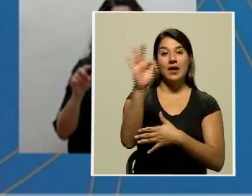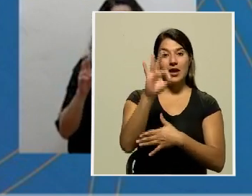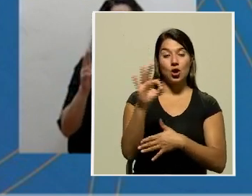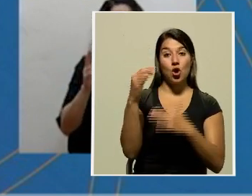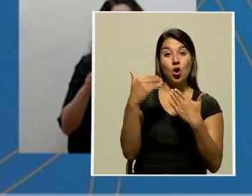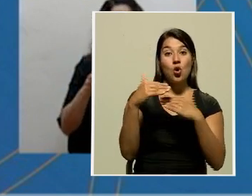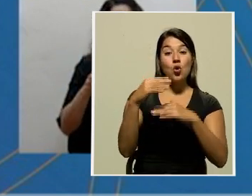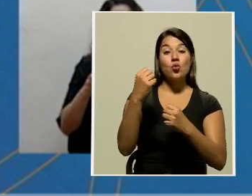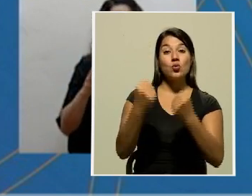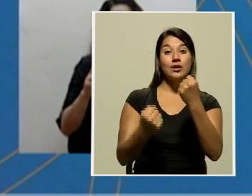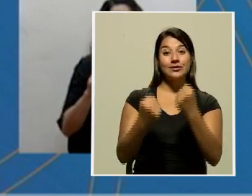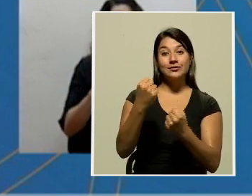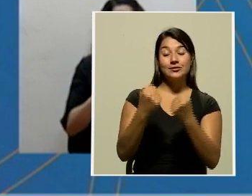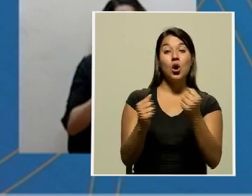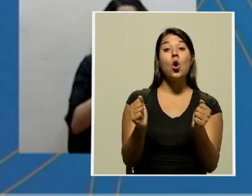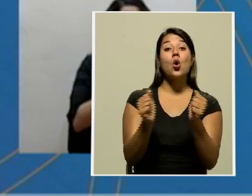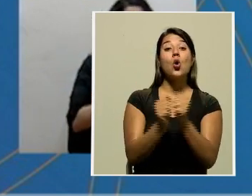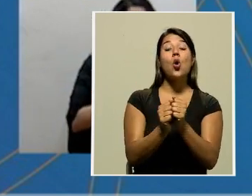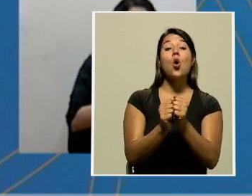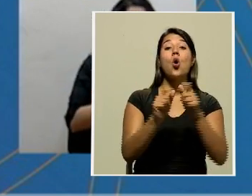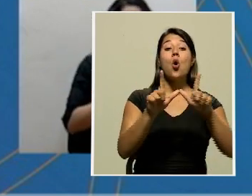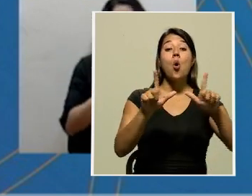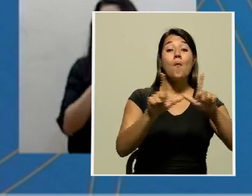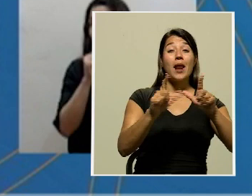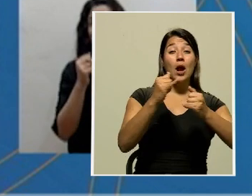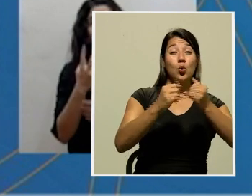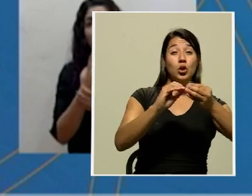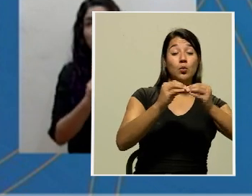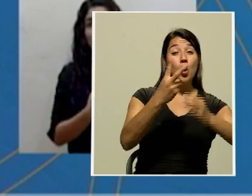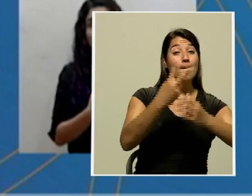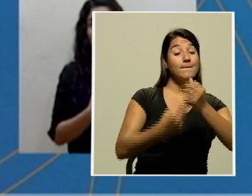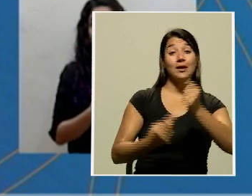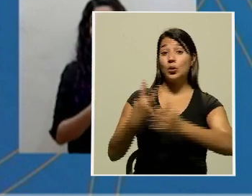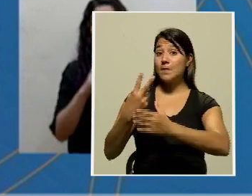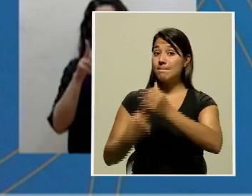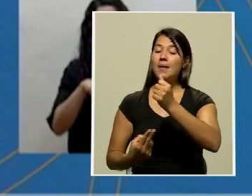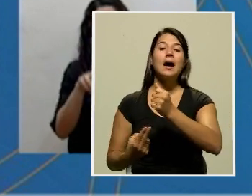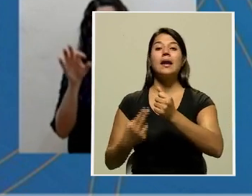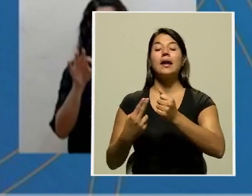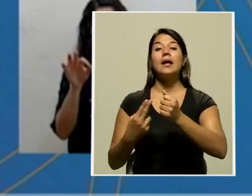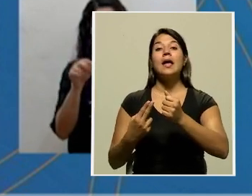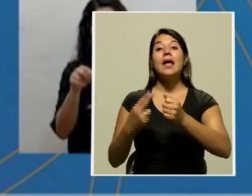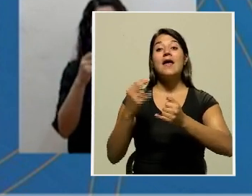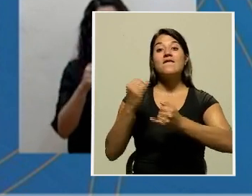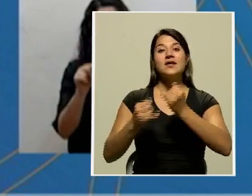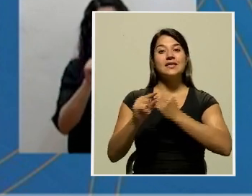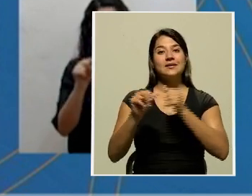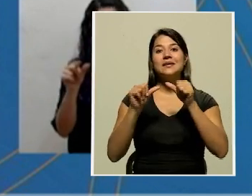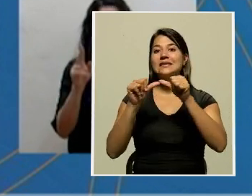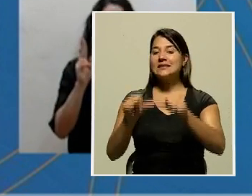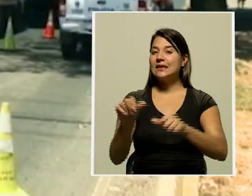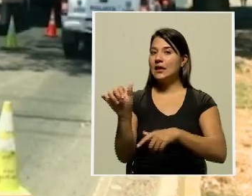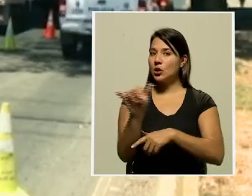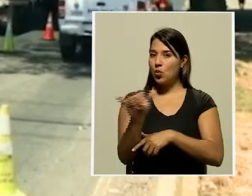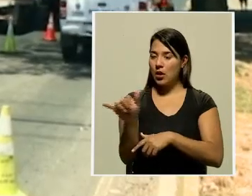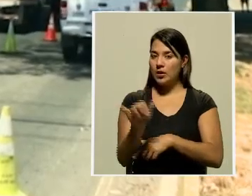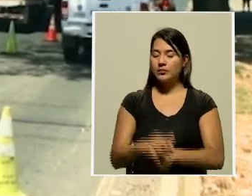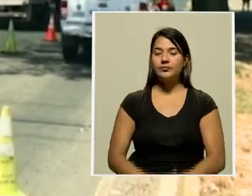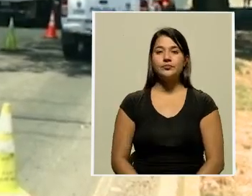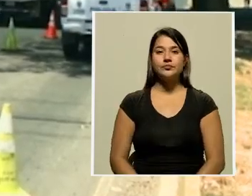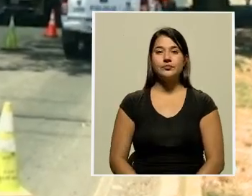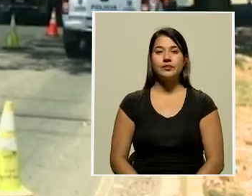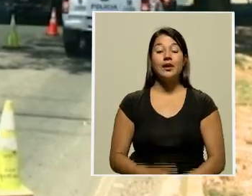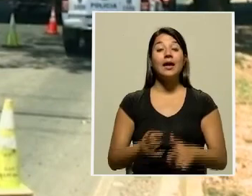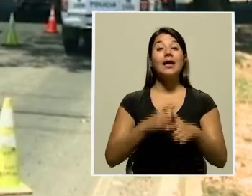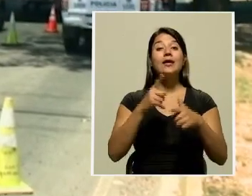restricción por placas pares e impares que se estableció para el mes de febrero durante los fines de semana. Así